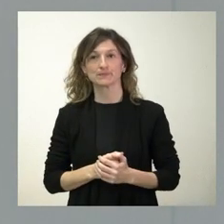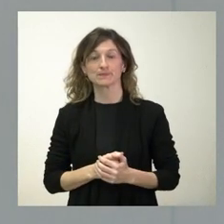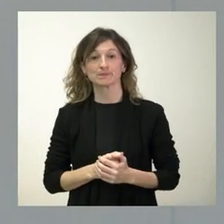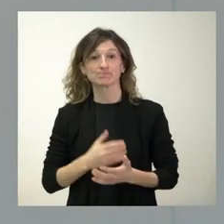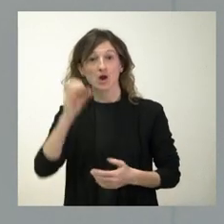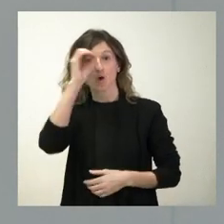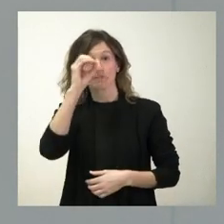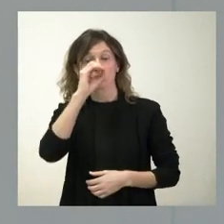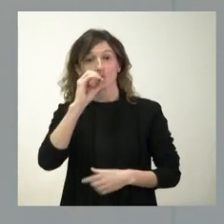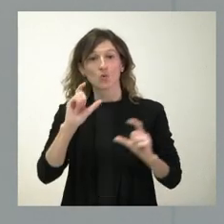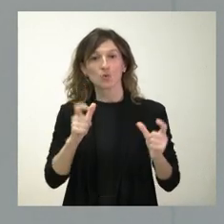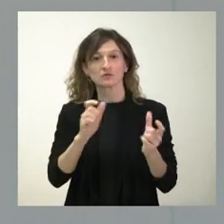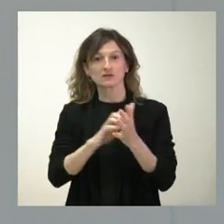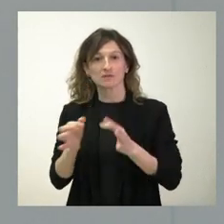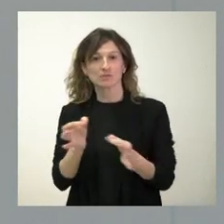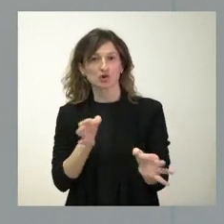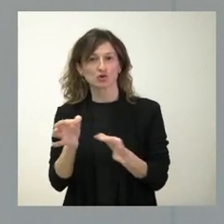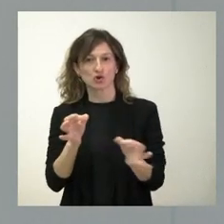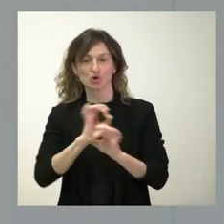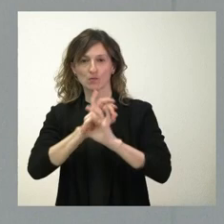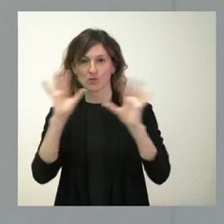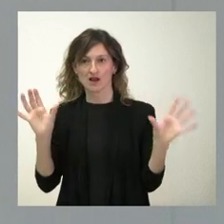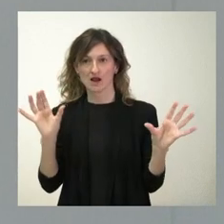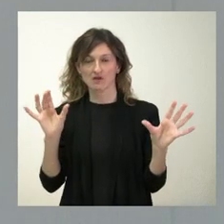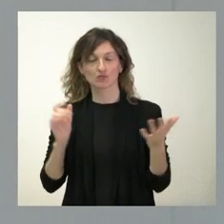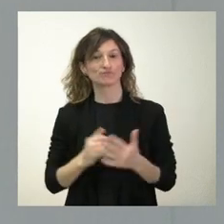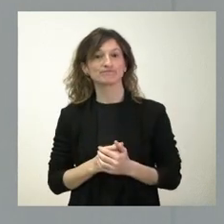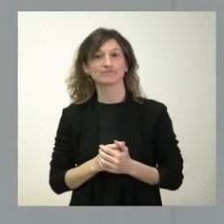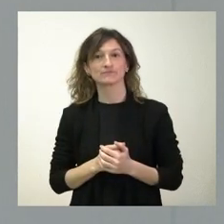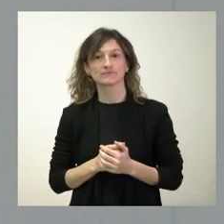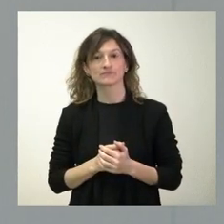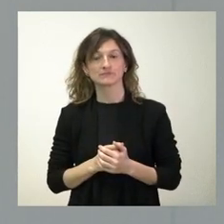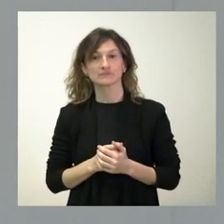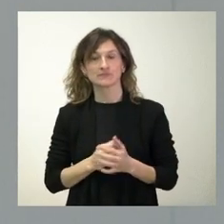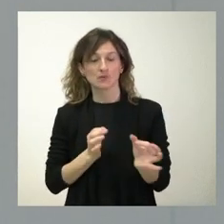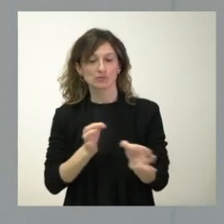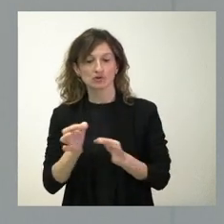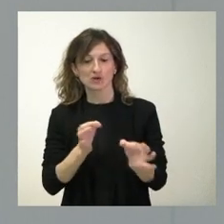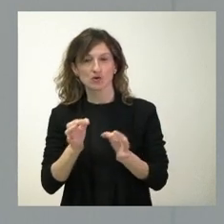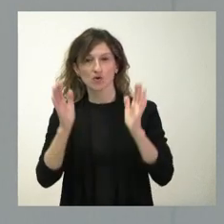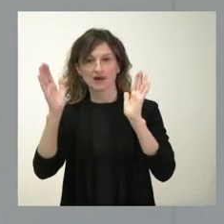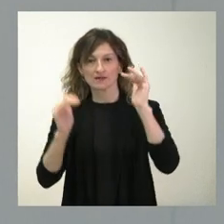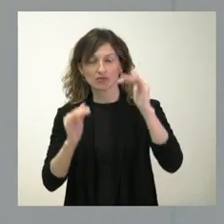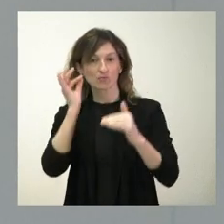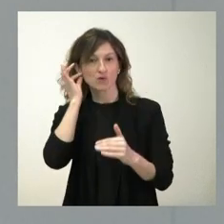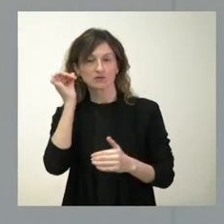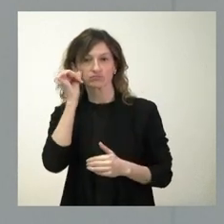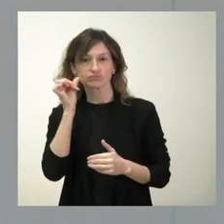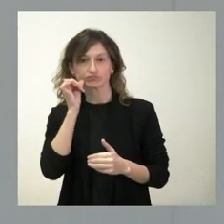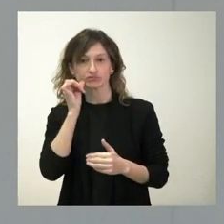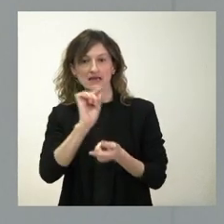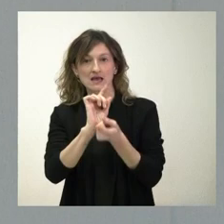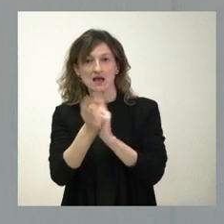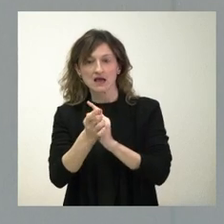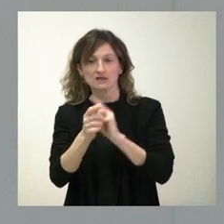la Junta de Castilla y León respecto al protocolo es muy clara. No se va a modificar el protocolo de atención a las mujeres embarazadas y